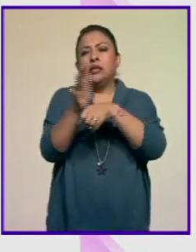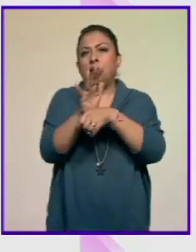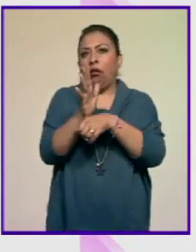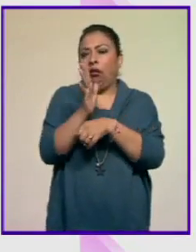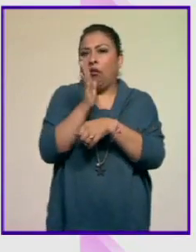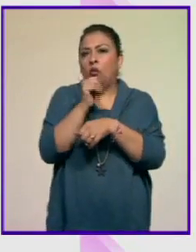en otras manifestaciones.